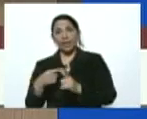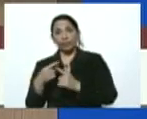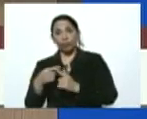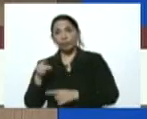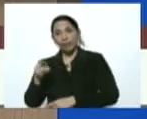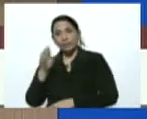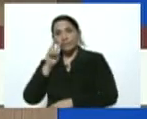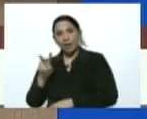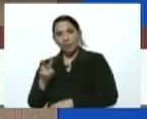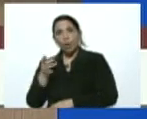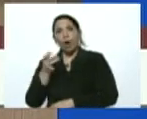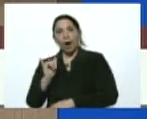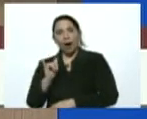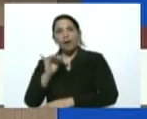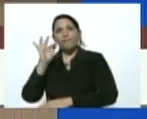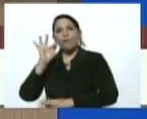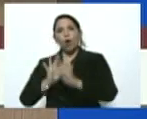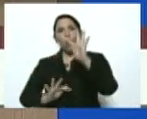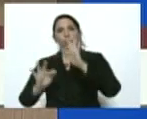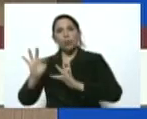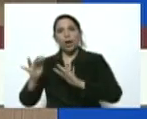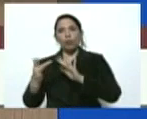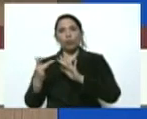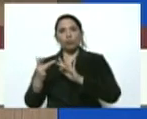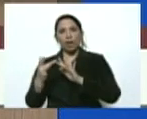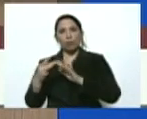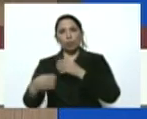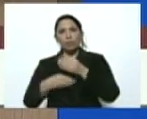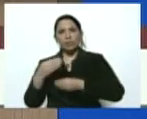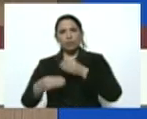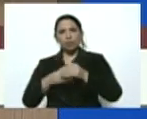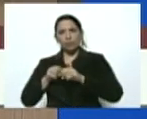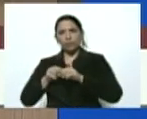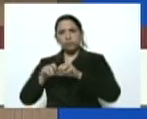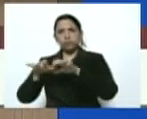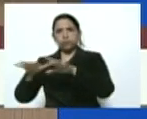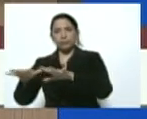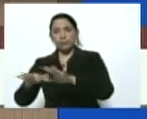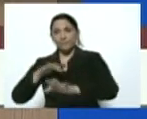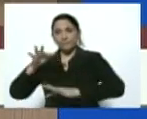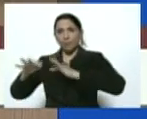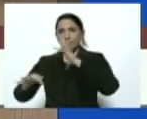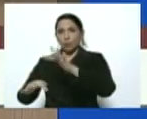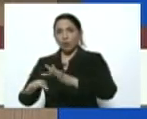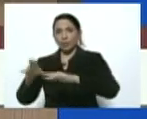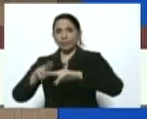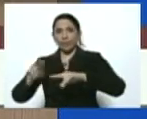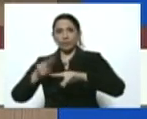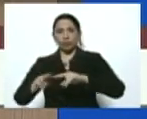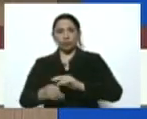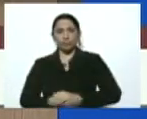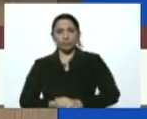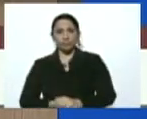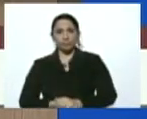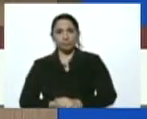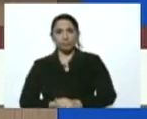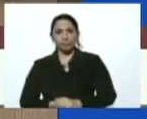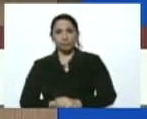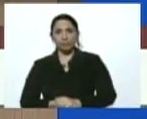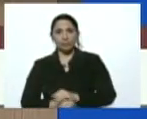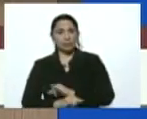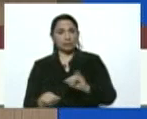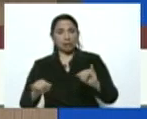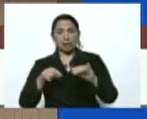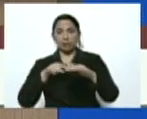vemos que hay una fórmula de contacto que generó la transmisión en el caso de este niño que ya fue